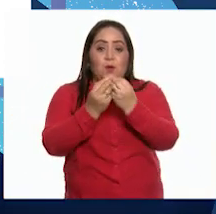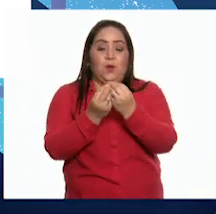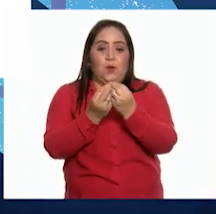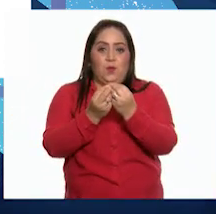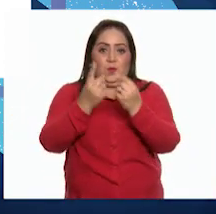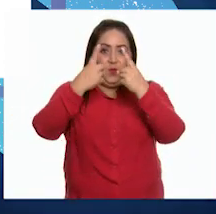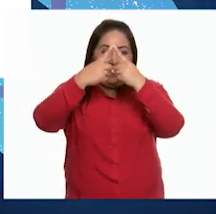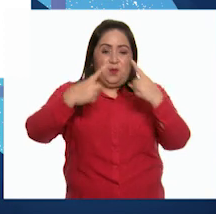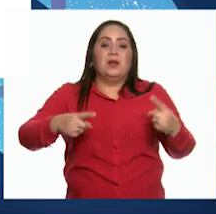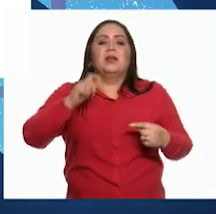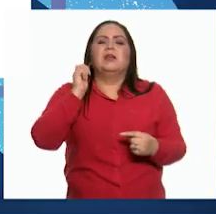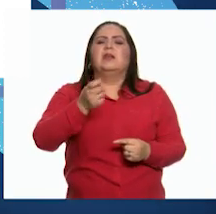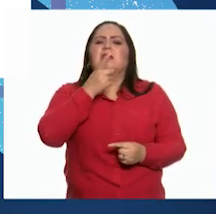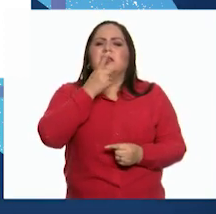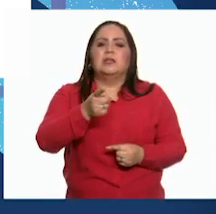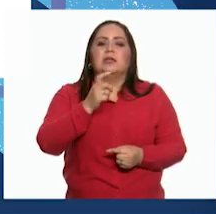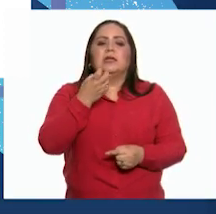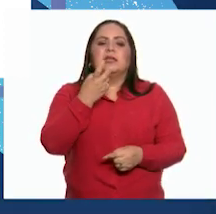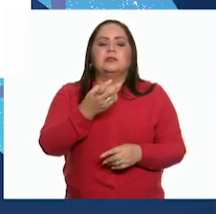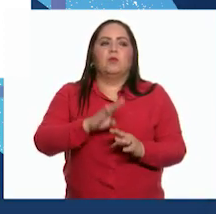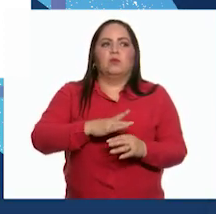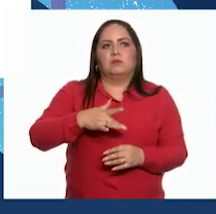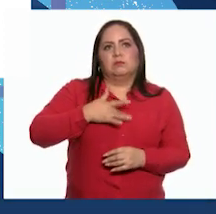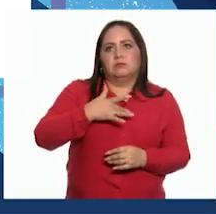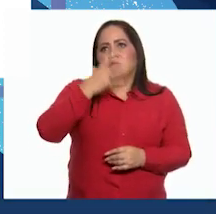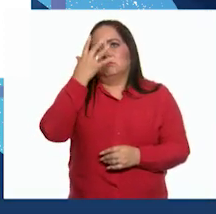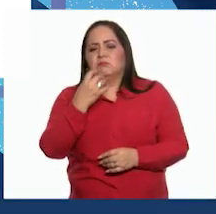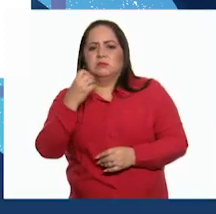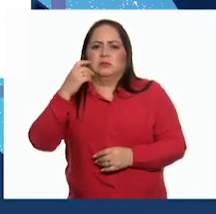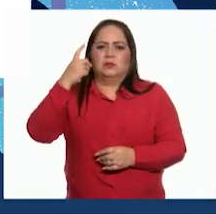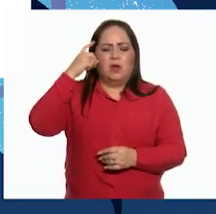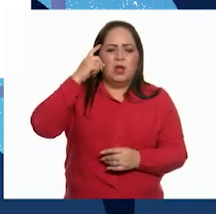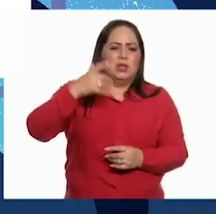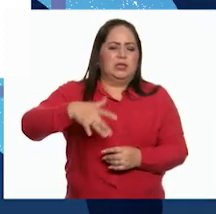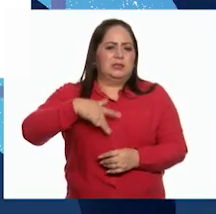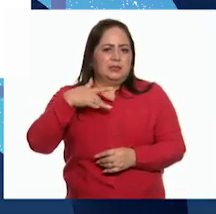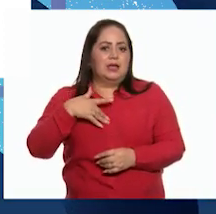vértice Esos son los estados de ánimo Y los sentimientos